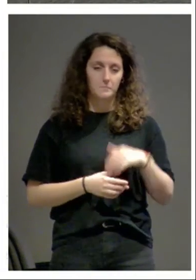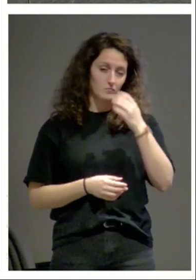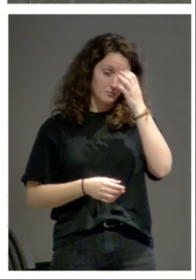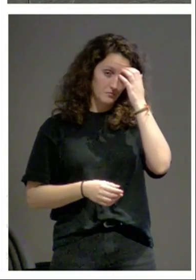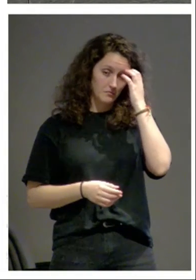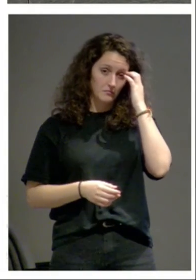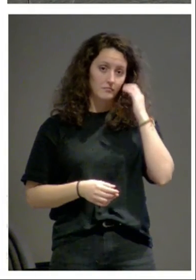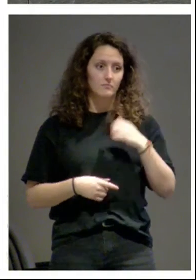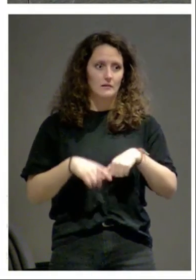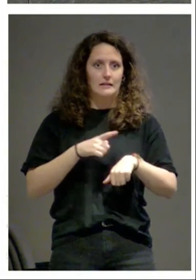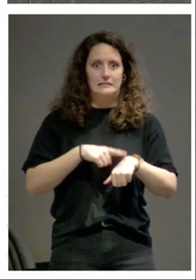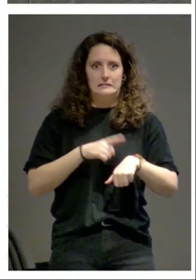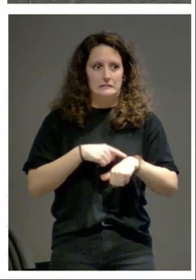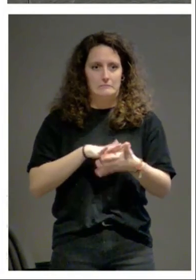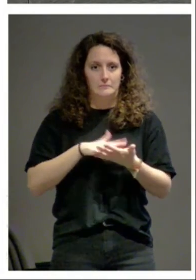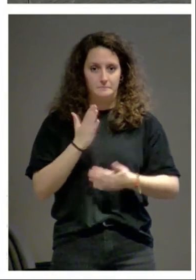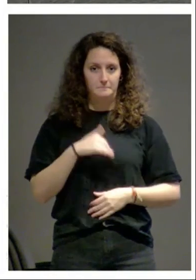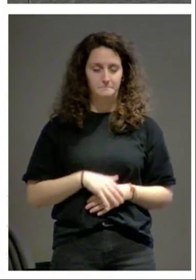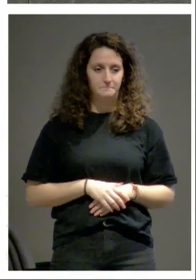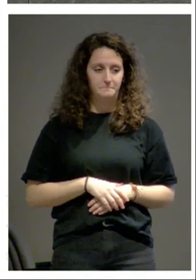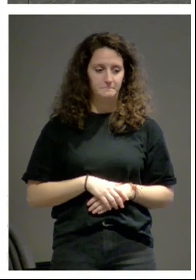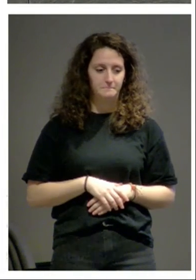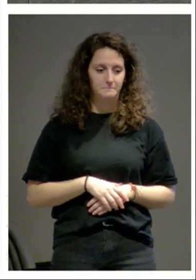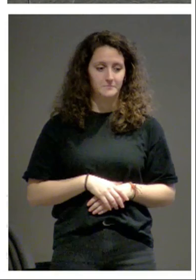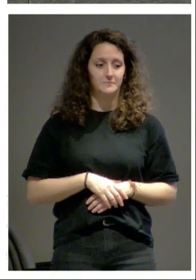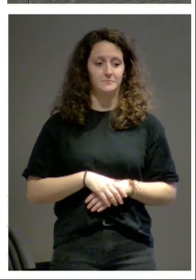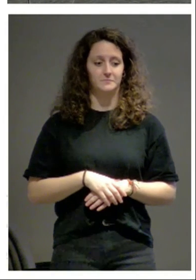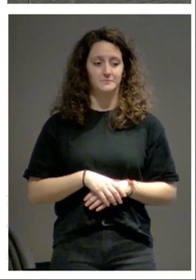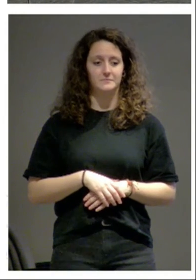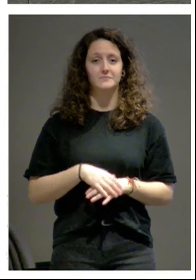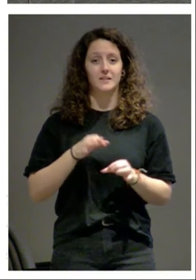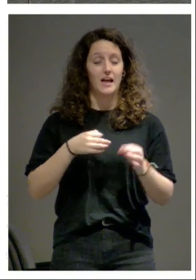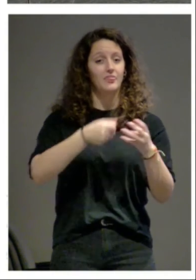no tengo tiempo para hablar de esto edificios funerarios